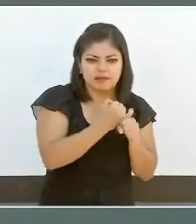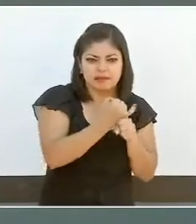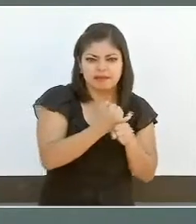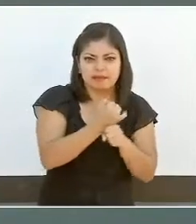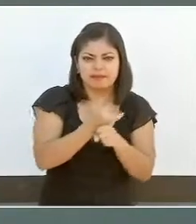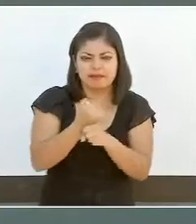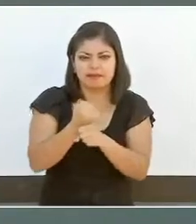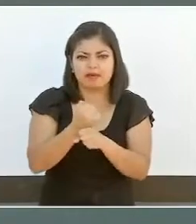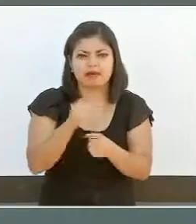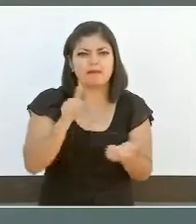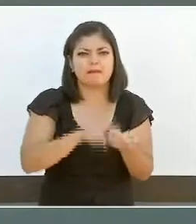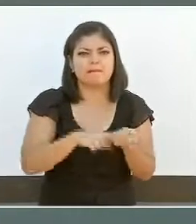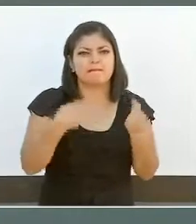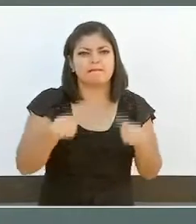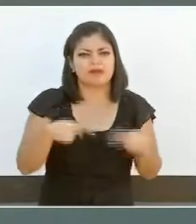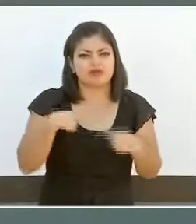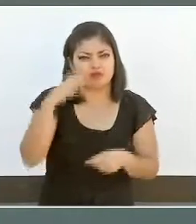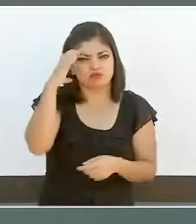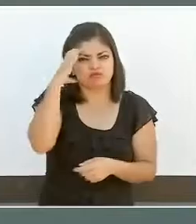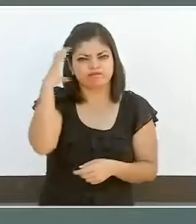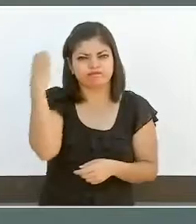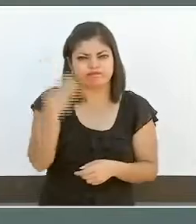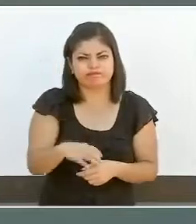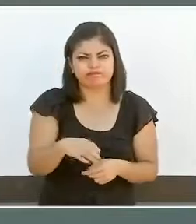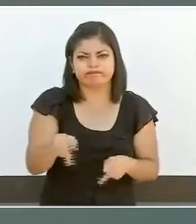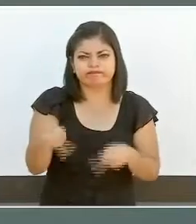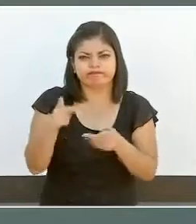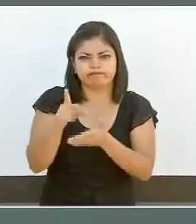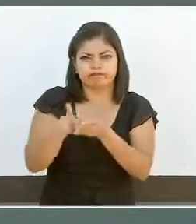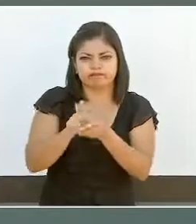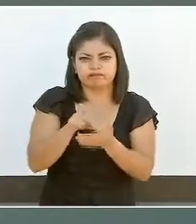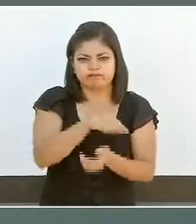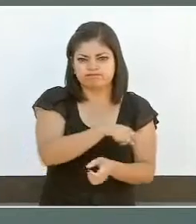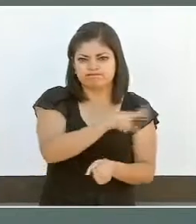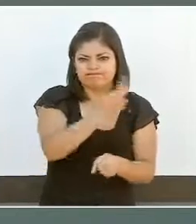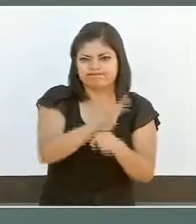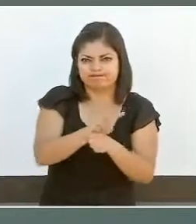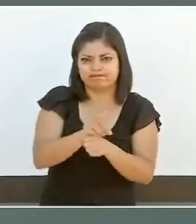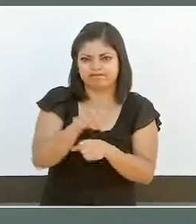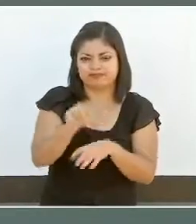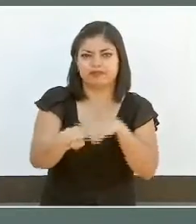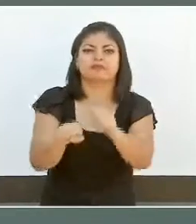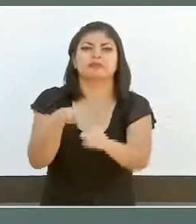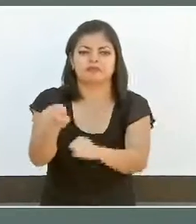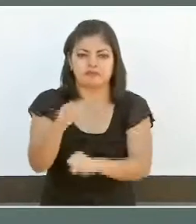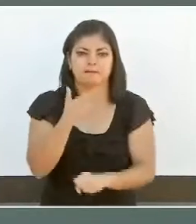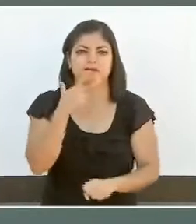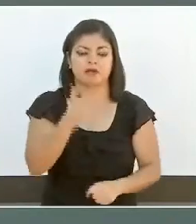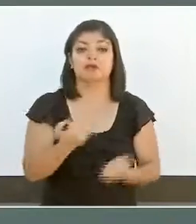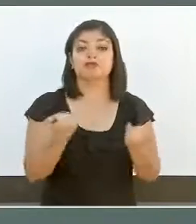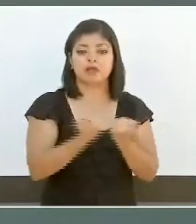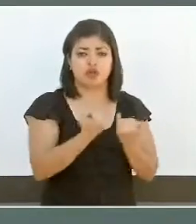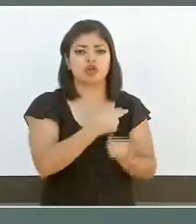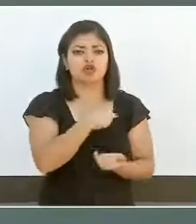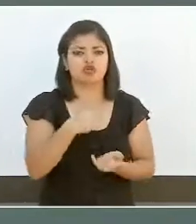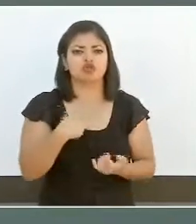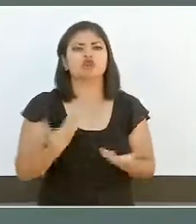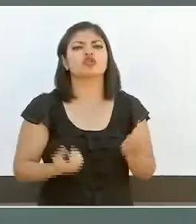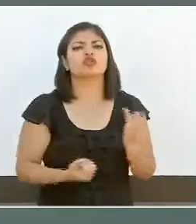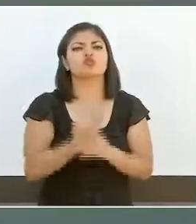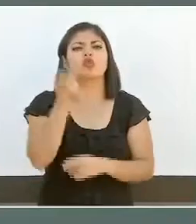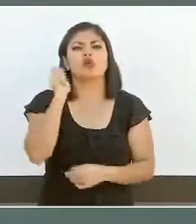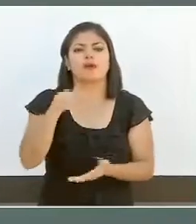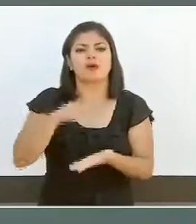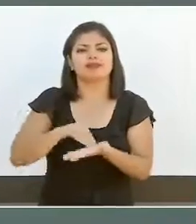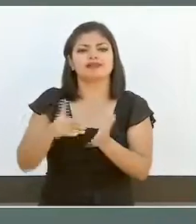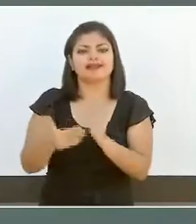criminales y les pegue donde más les duele. También estamos articulando una nueva estrategia para combatir la